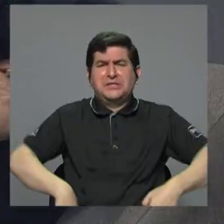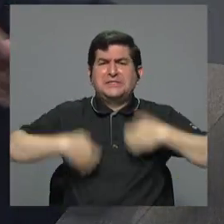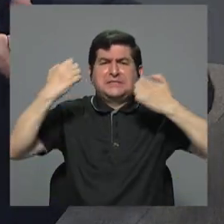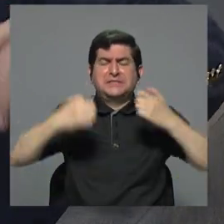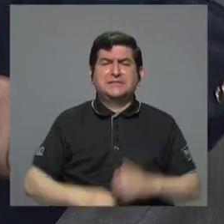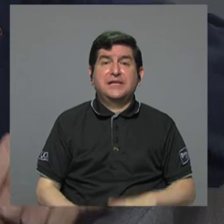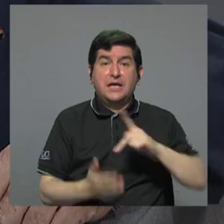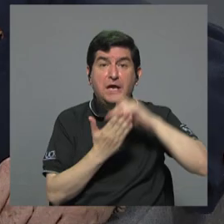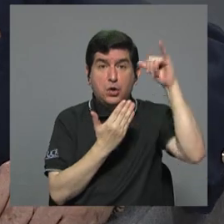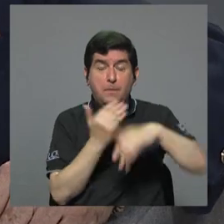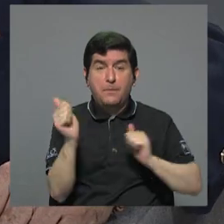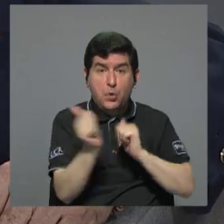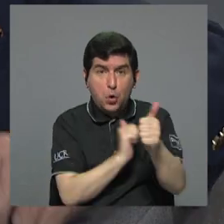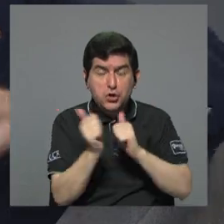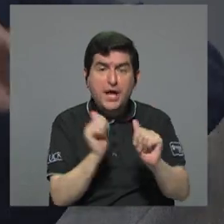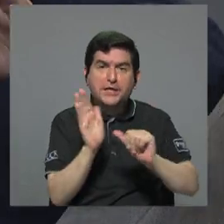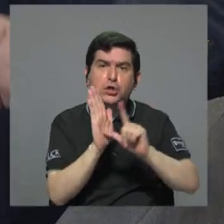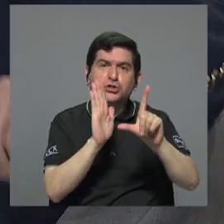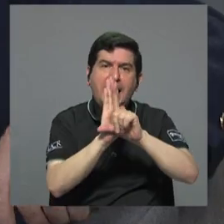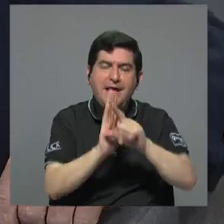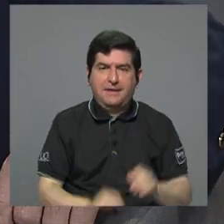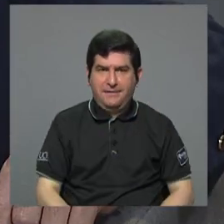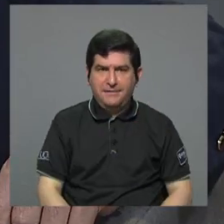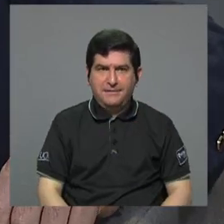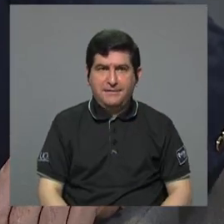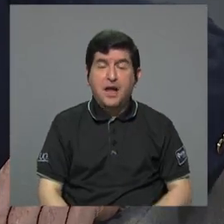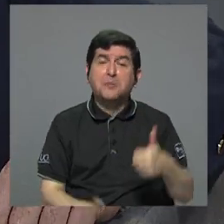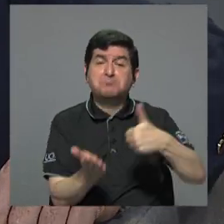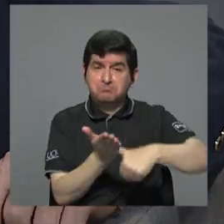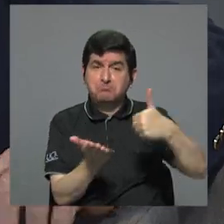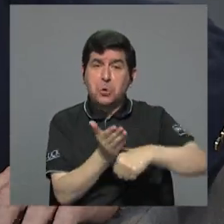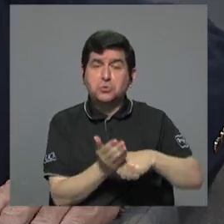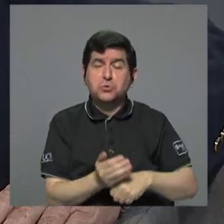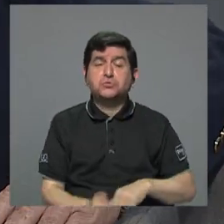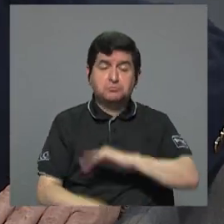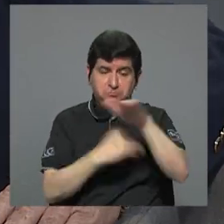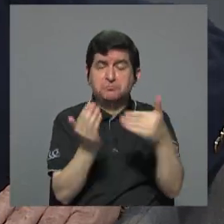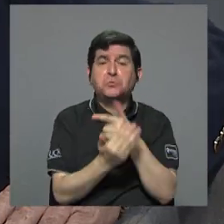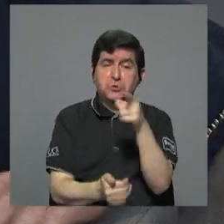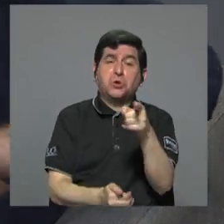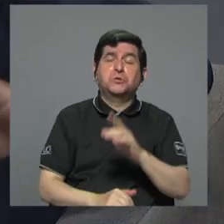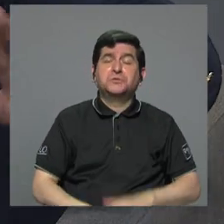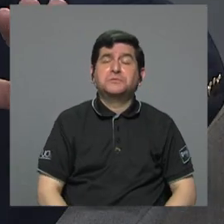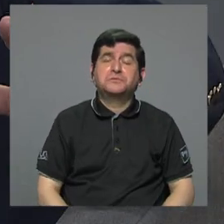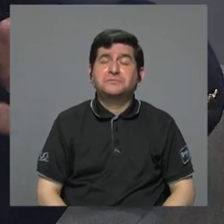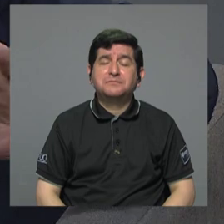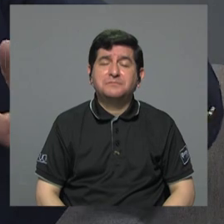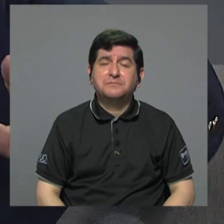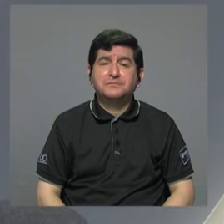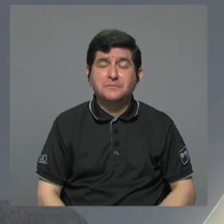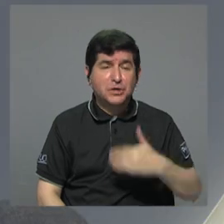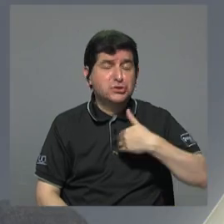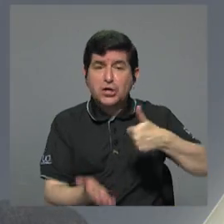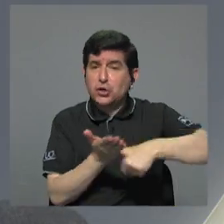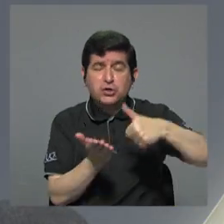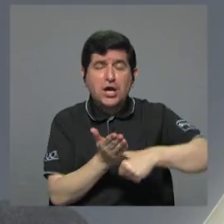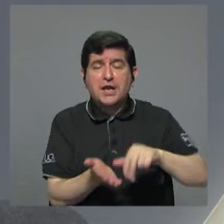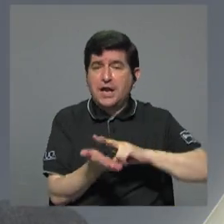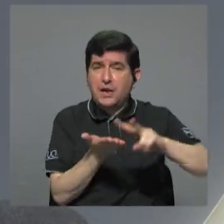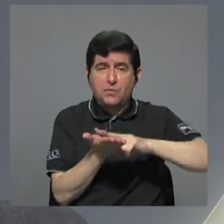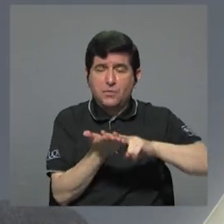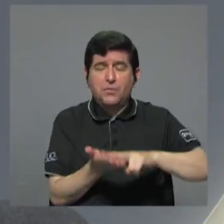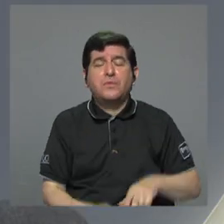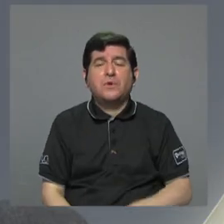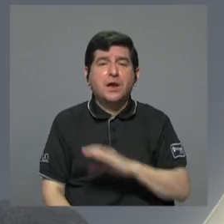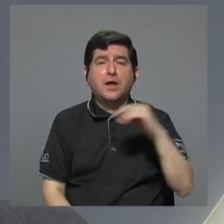Los proyectos que han pasado en la Asamblea Legislativa han tenido los votos de ambos. Aquí si no tienen los votos de liberación y la unidad, los